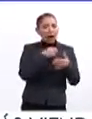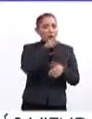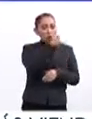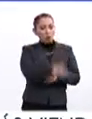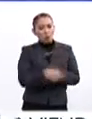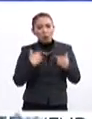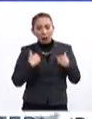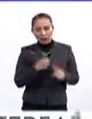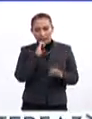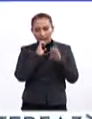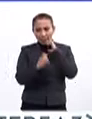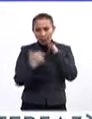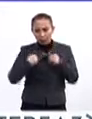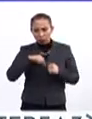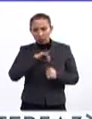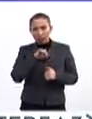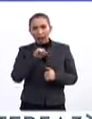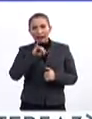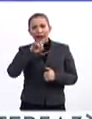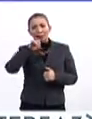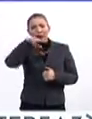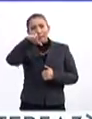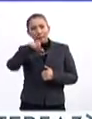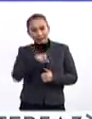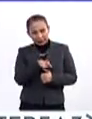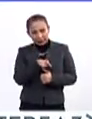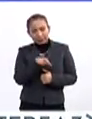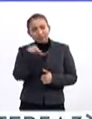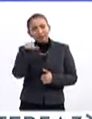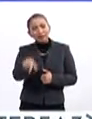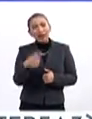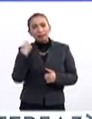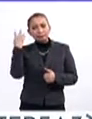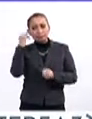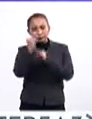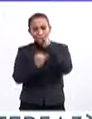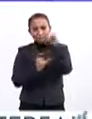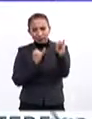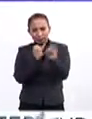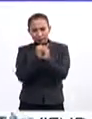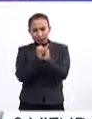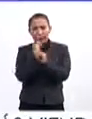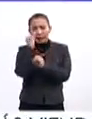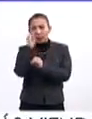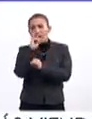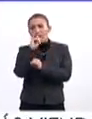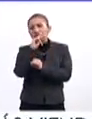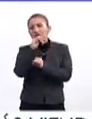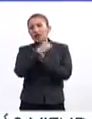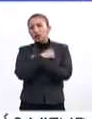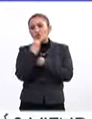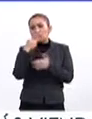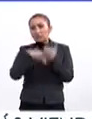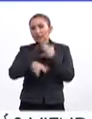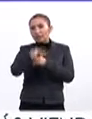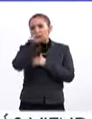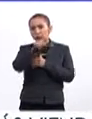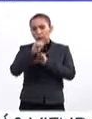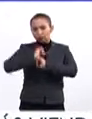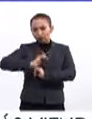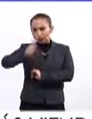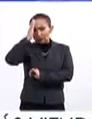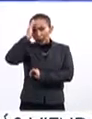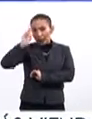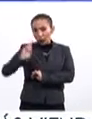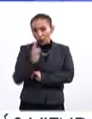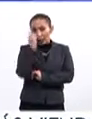humano. En entrevista para la Agencia Informativa de Educación de México, en el Congreso Internacional de Innovación Educativa 2018, el rector